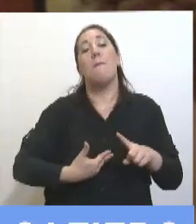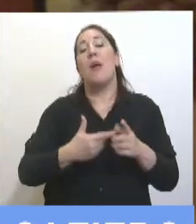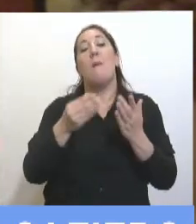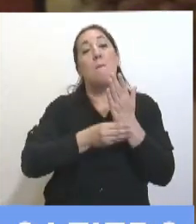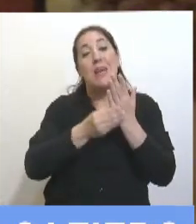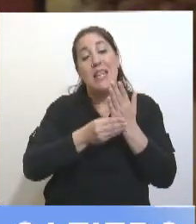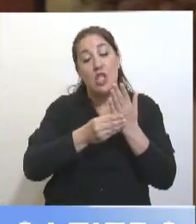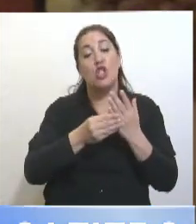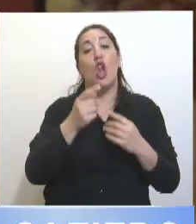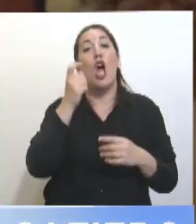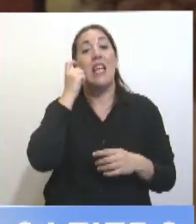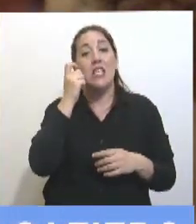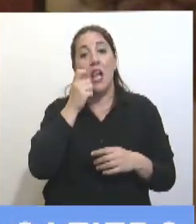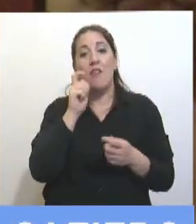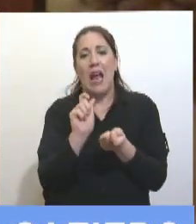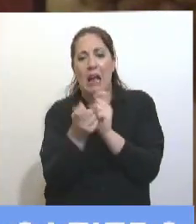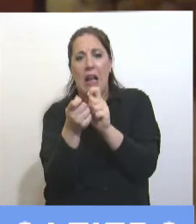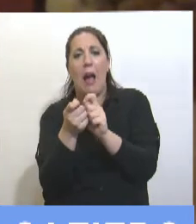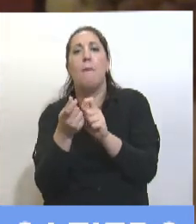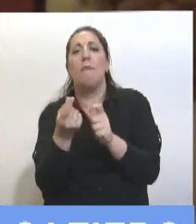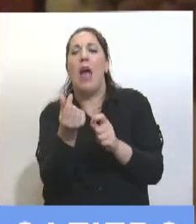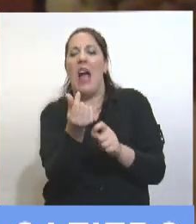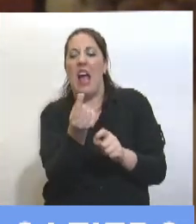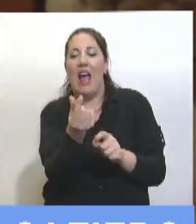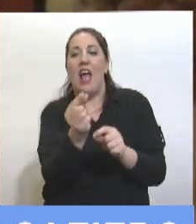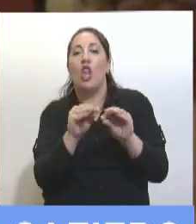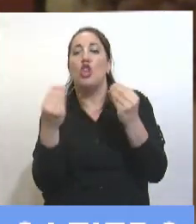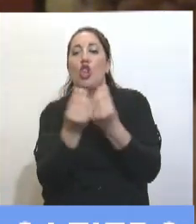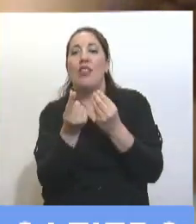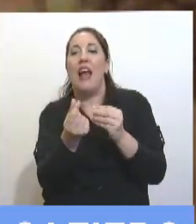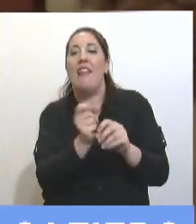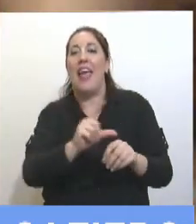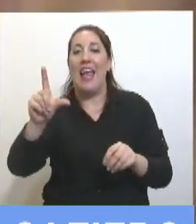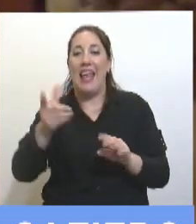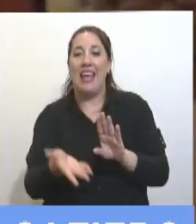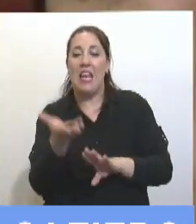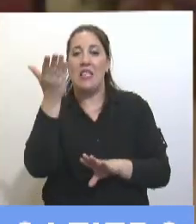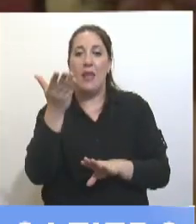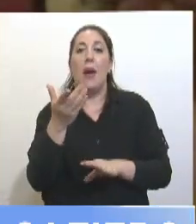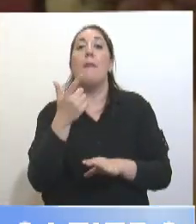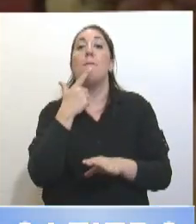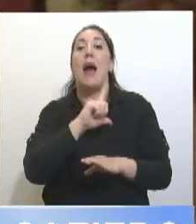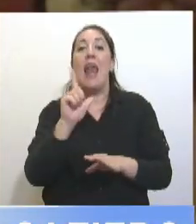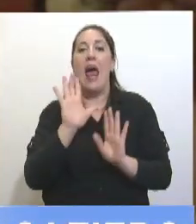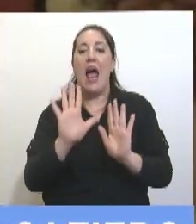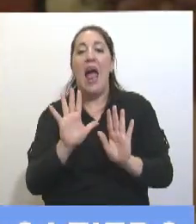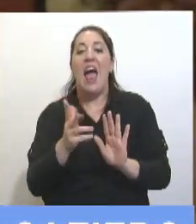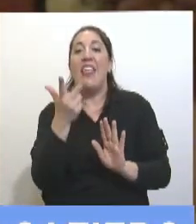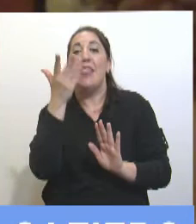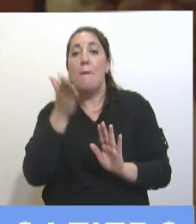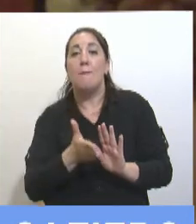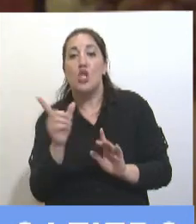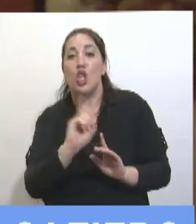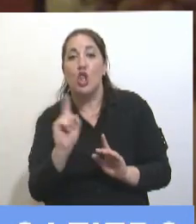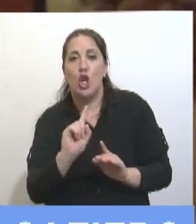alteró las cifras de crecimiento para que no dé más del 3% el crecimiento argentino. Y